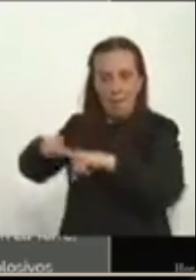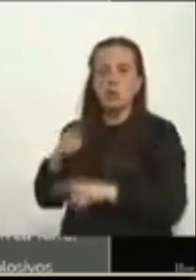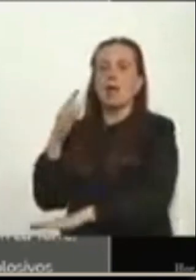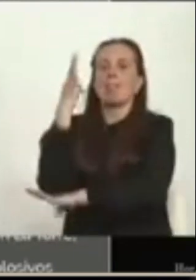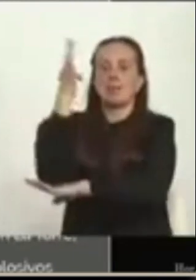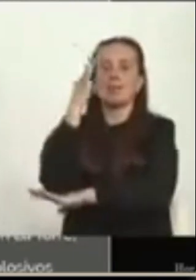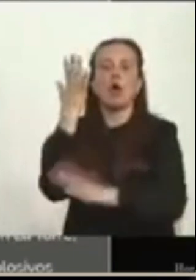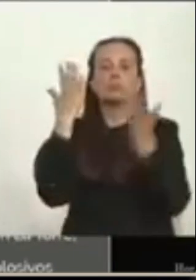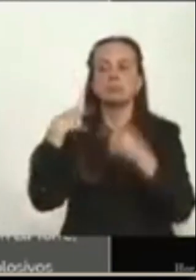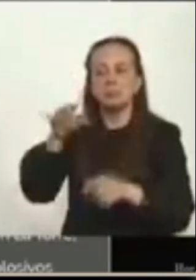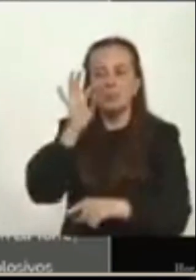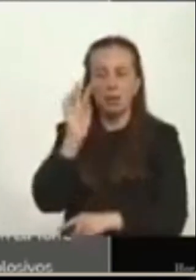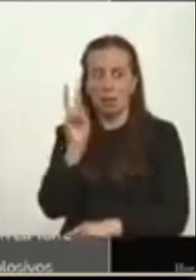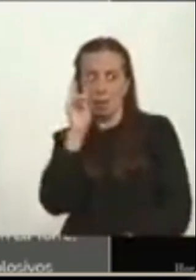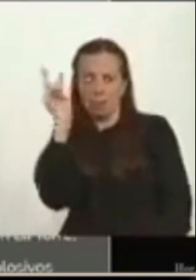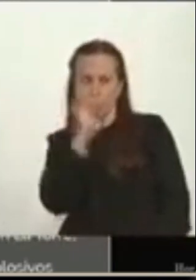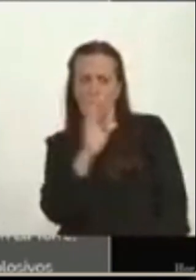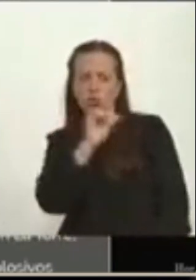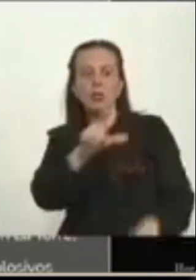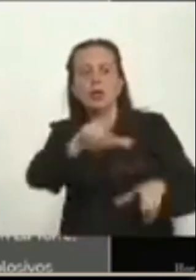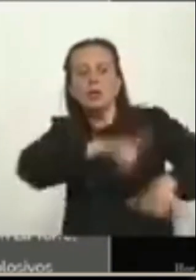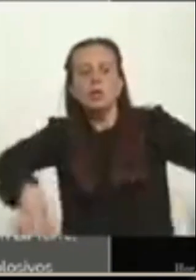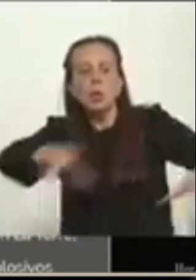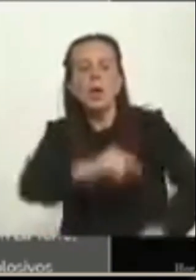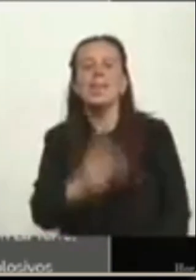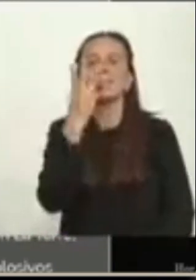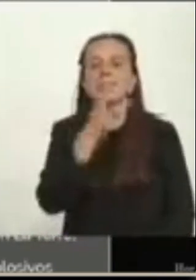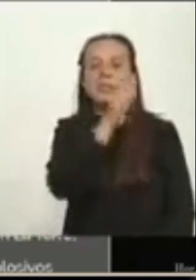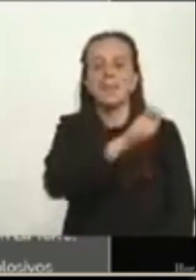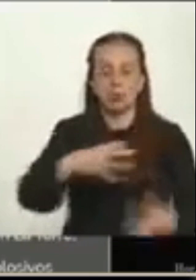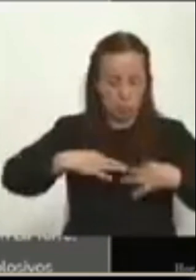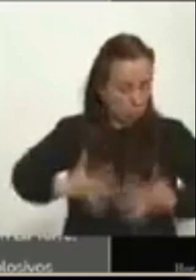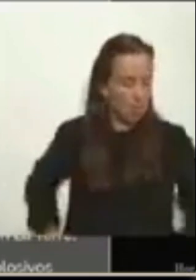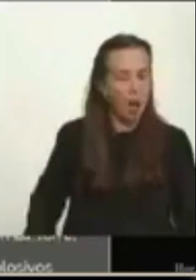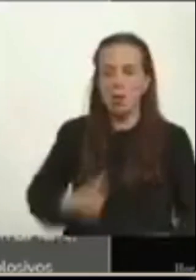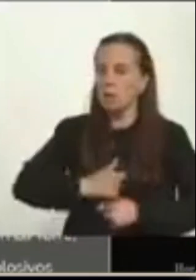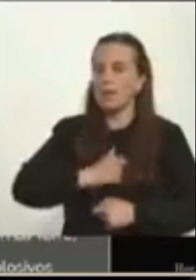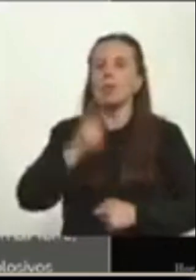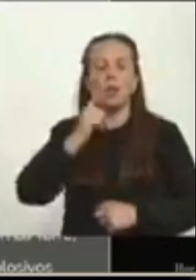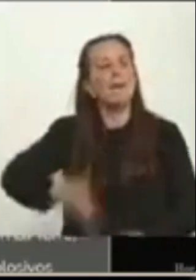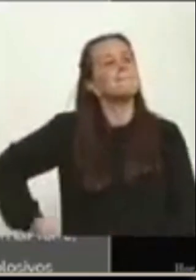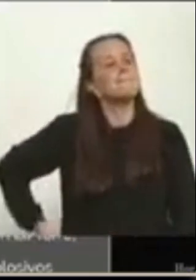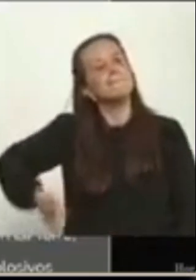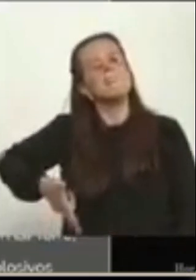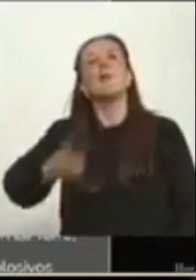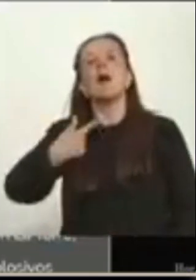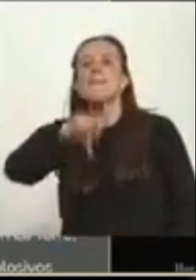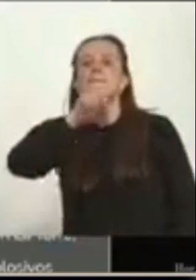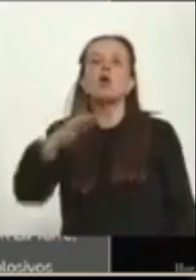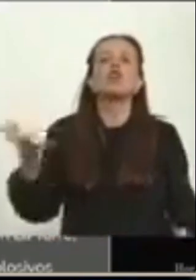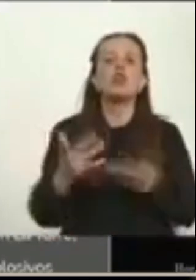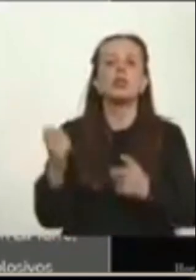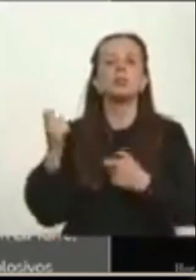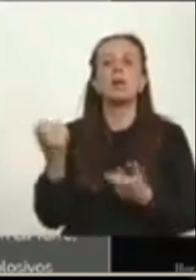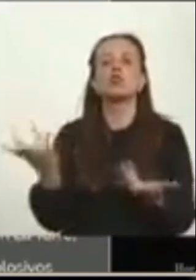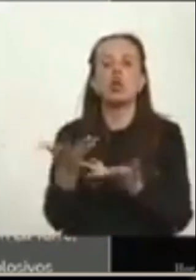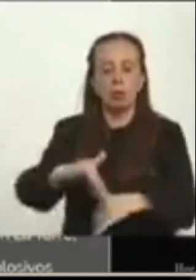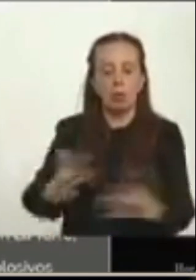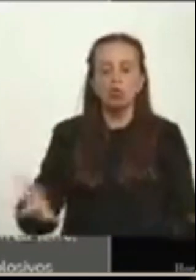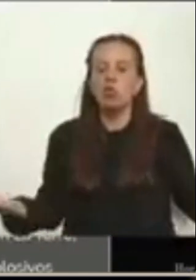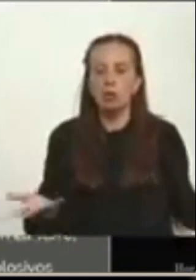testigos de la comunidad observaron en el lugar a tres personas de civil con pistolas que preguntaron a los soldados dónde está el paquete.